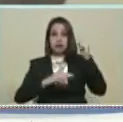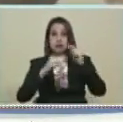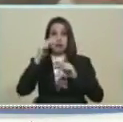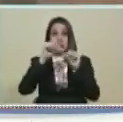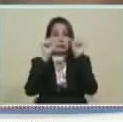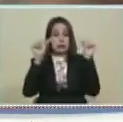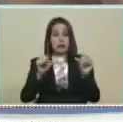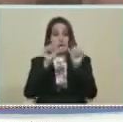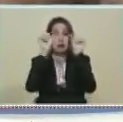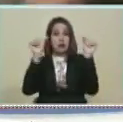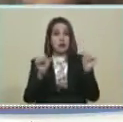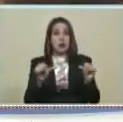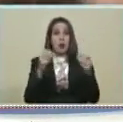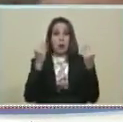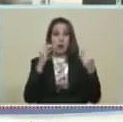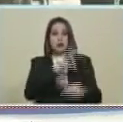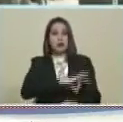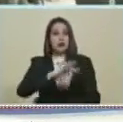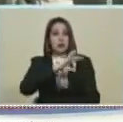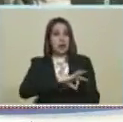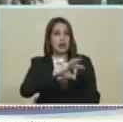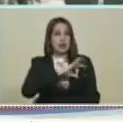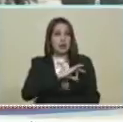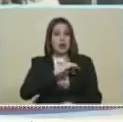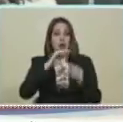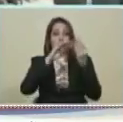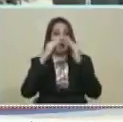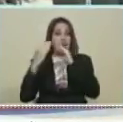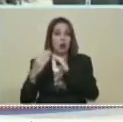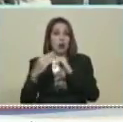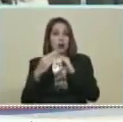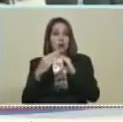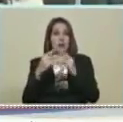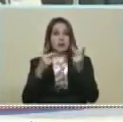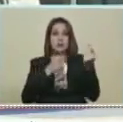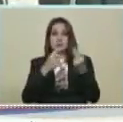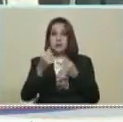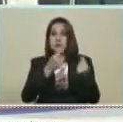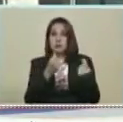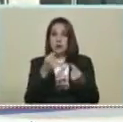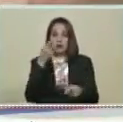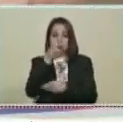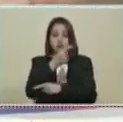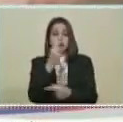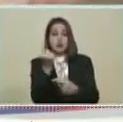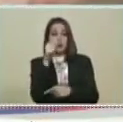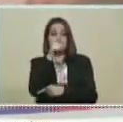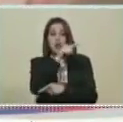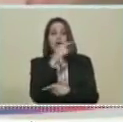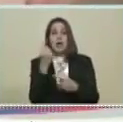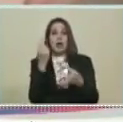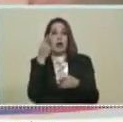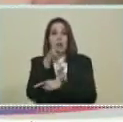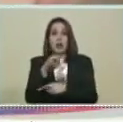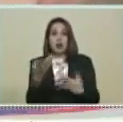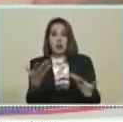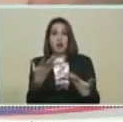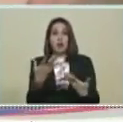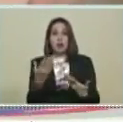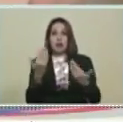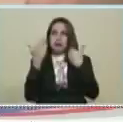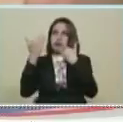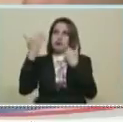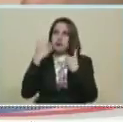Económico Social Y socialista La economía Comunal Presente Como usted Lo ordenó Como usted Nos los orientó Estamos